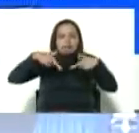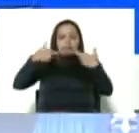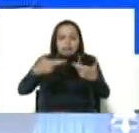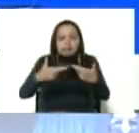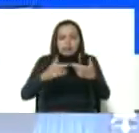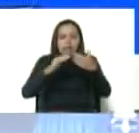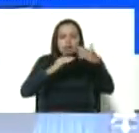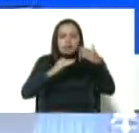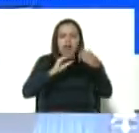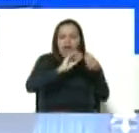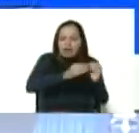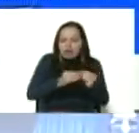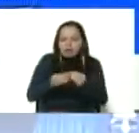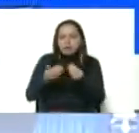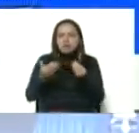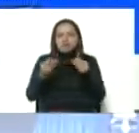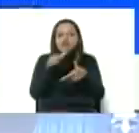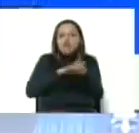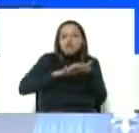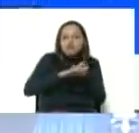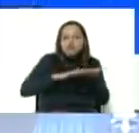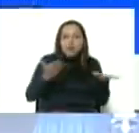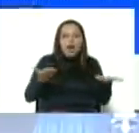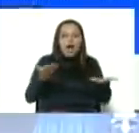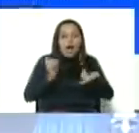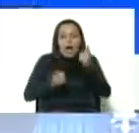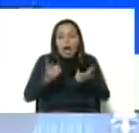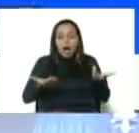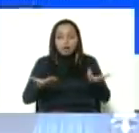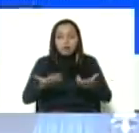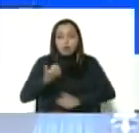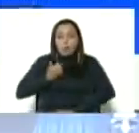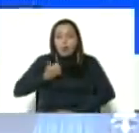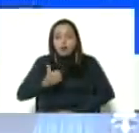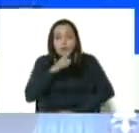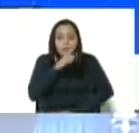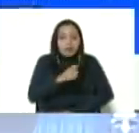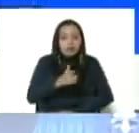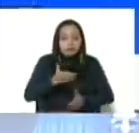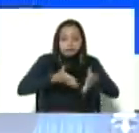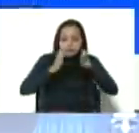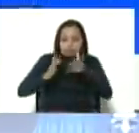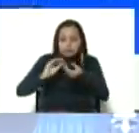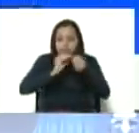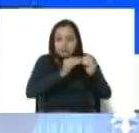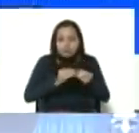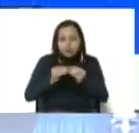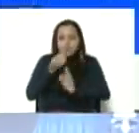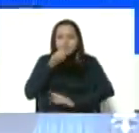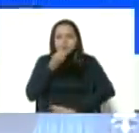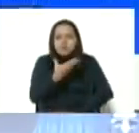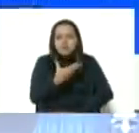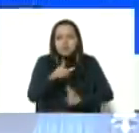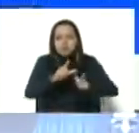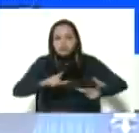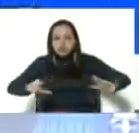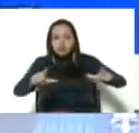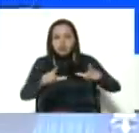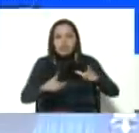la reparación, del arreglo, de embellecimiento,